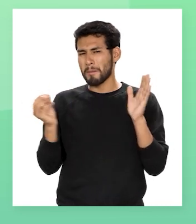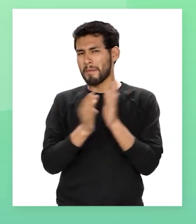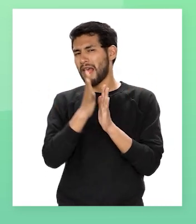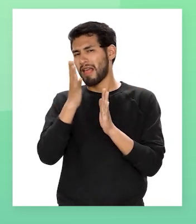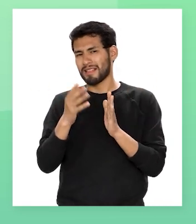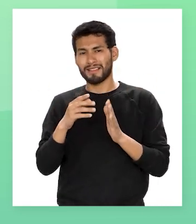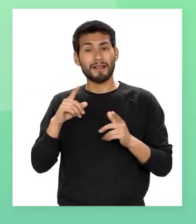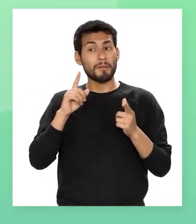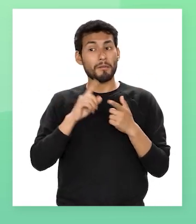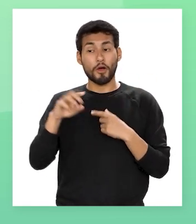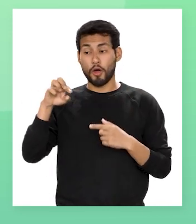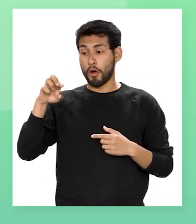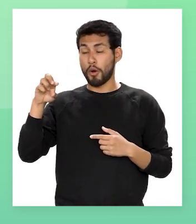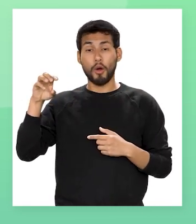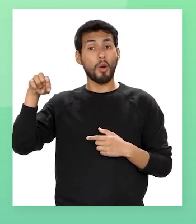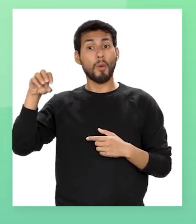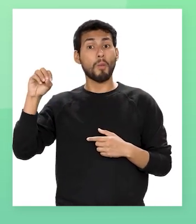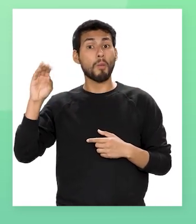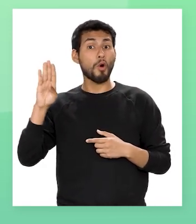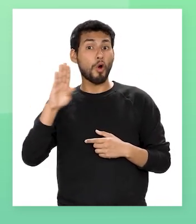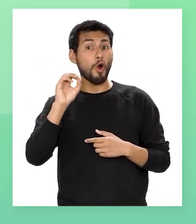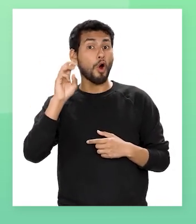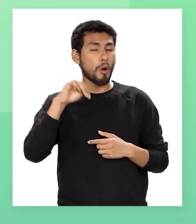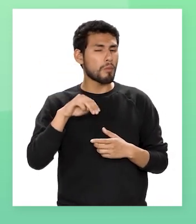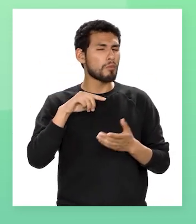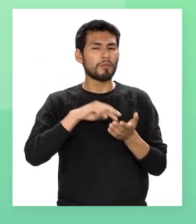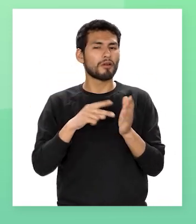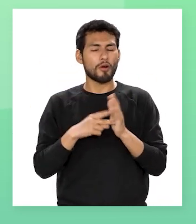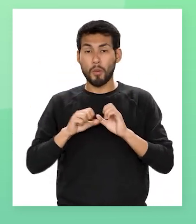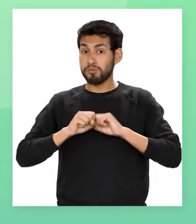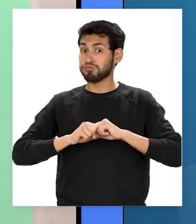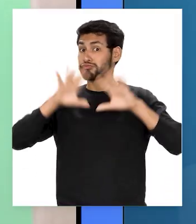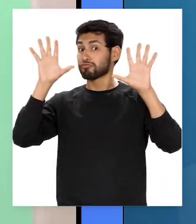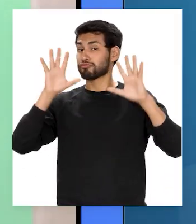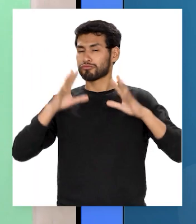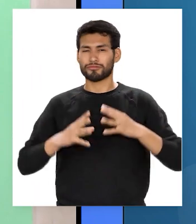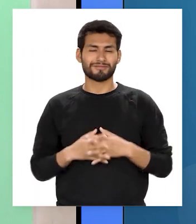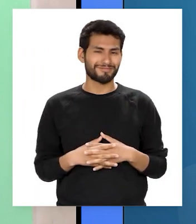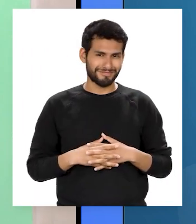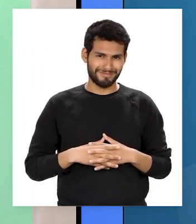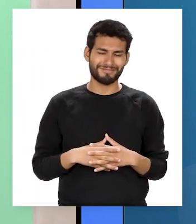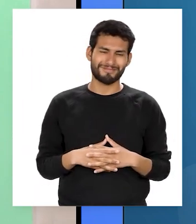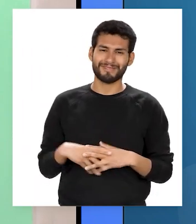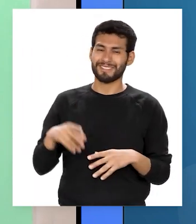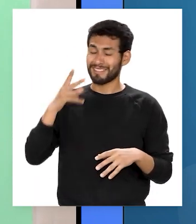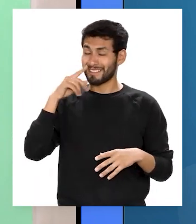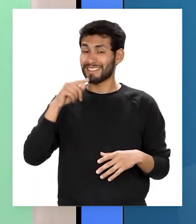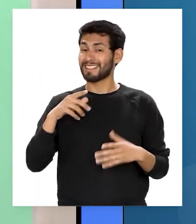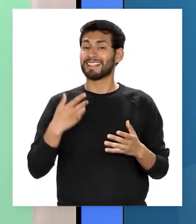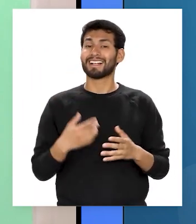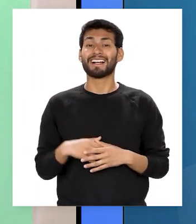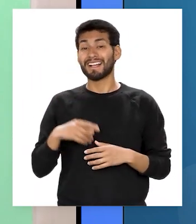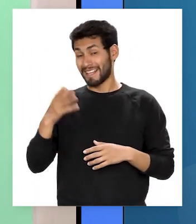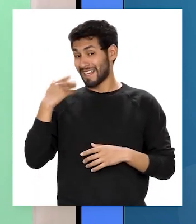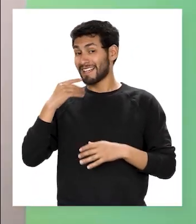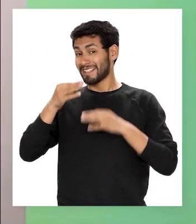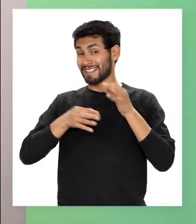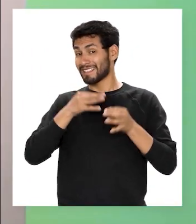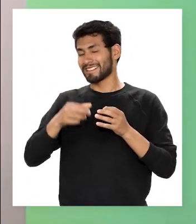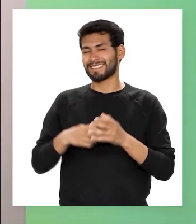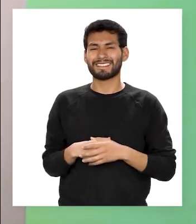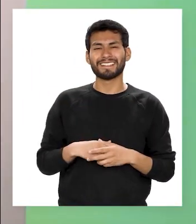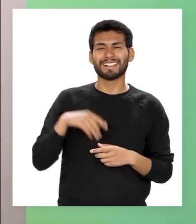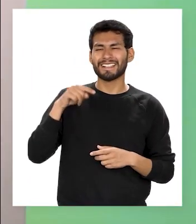En cambio, boom Es frecuente cuando hablamos de una explosión Por eso, tal y como lo comentábamos en un principio